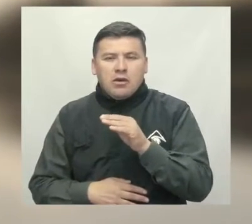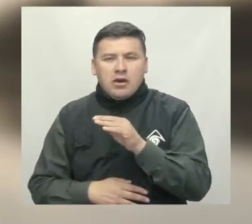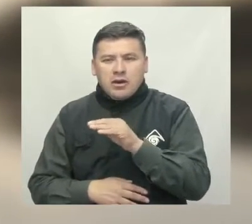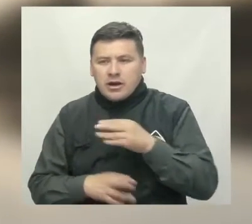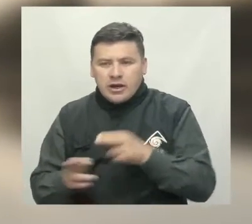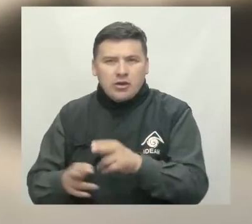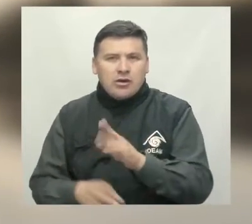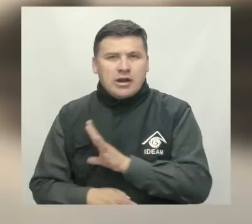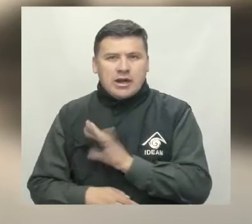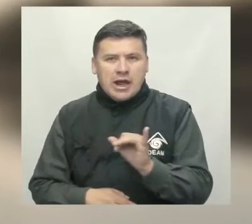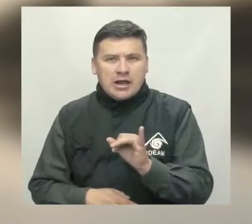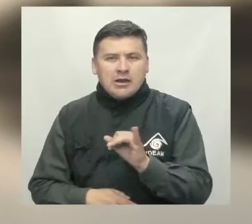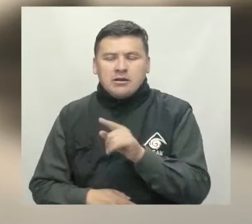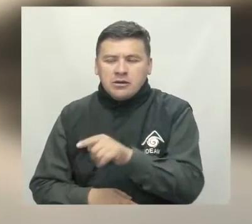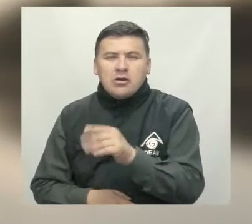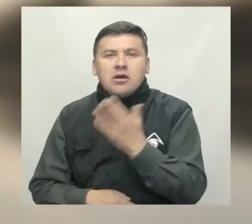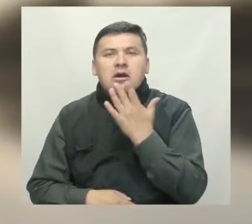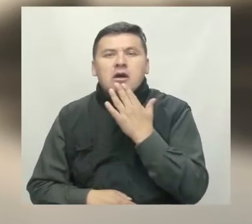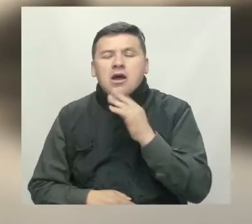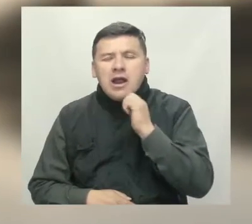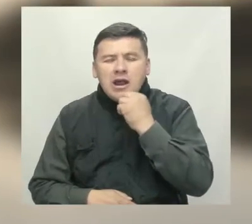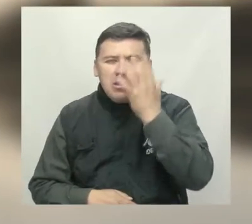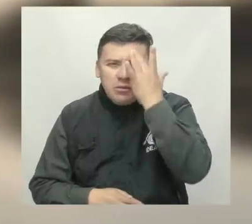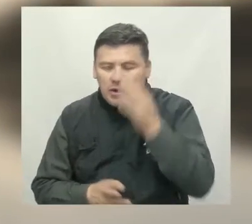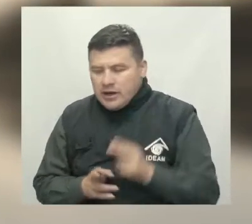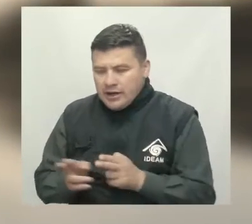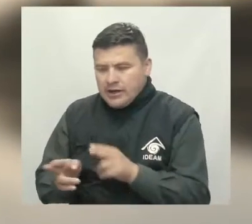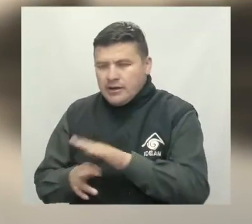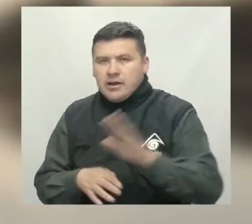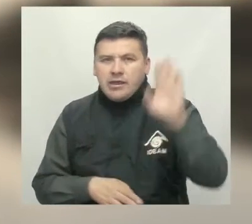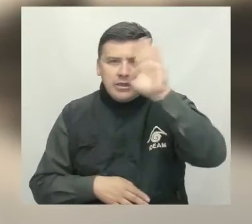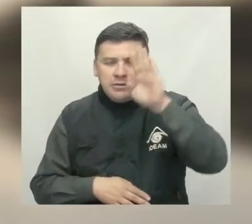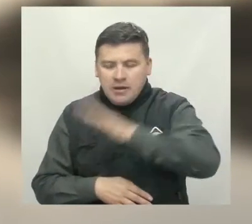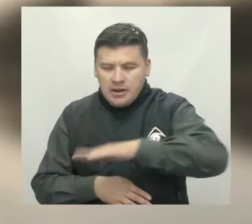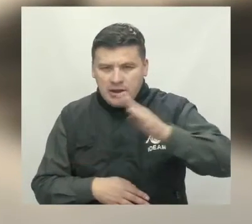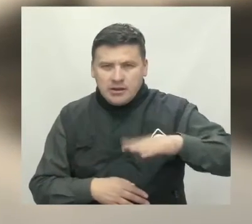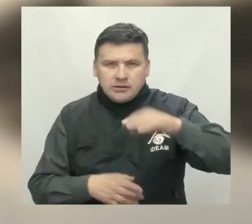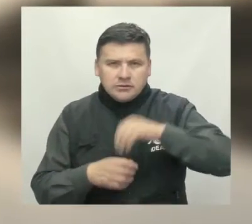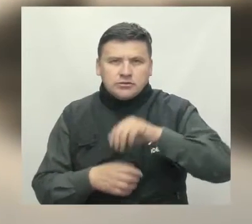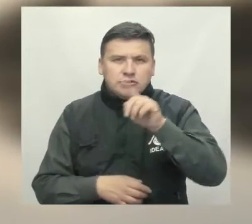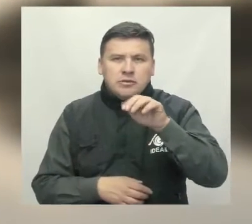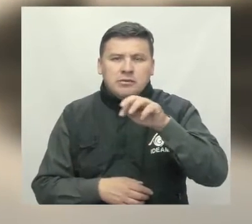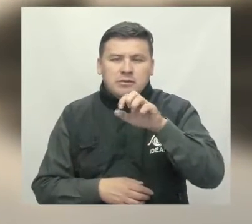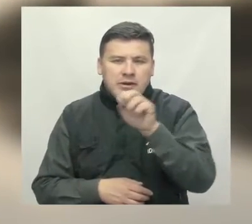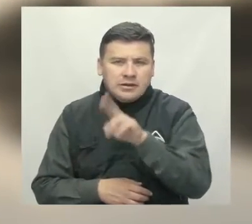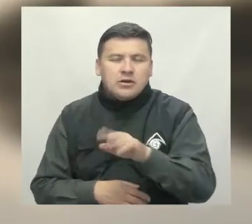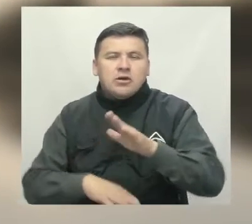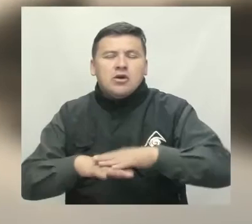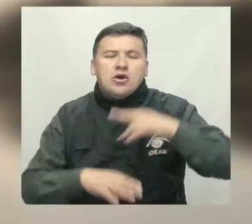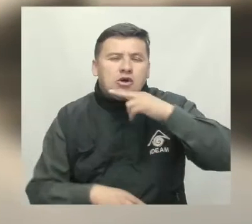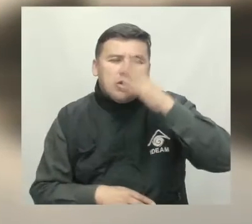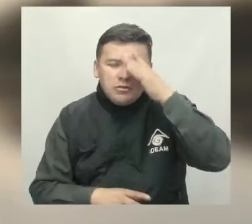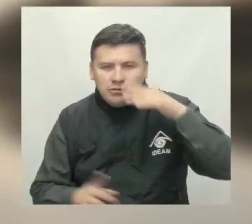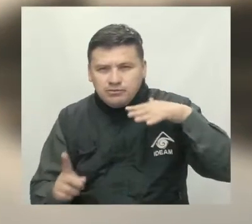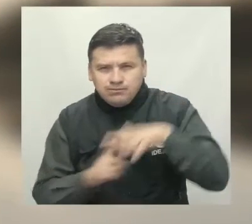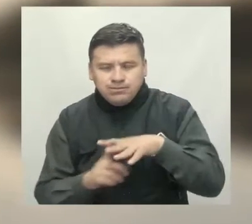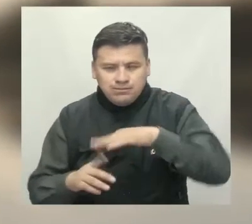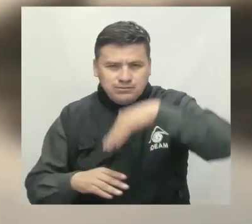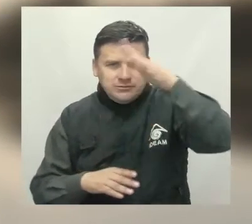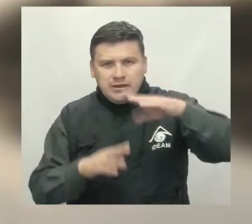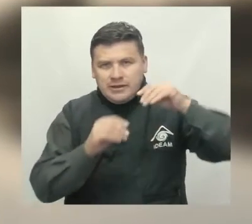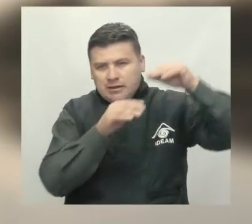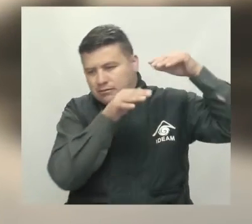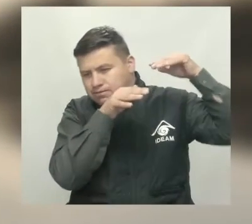forestales en la región del Caribe en Tubará Atlántico, en la Orinoquía y la Amazonía. Alerta roja por alta amenaza de